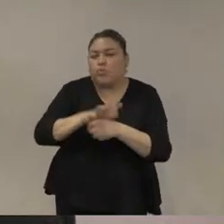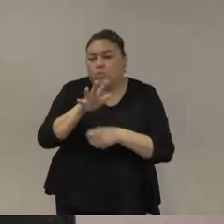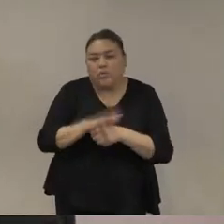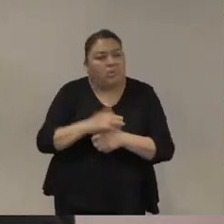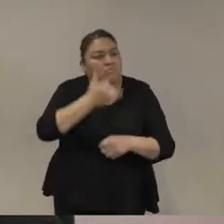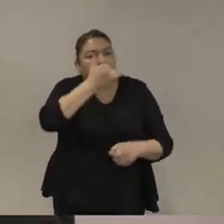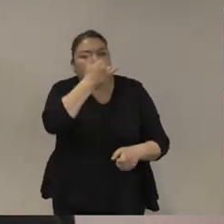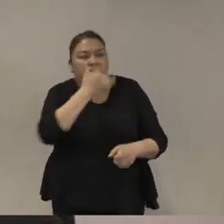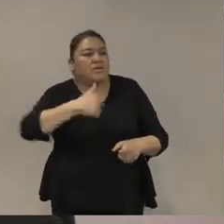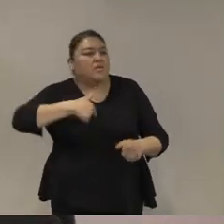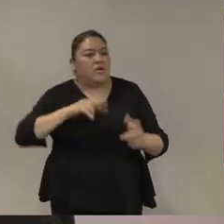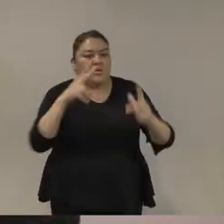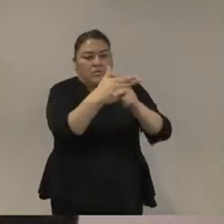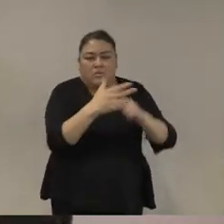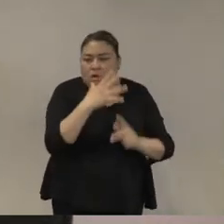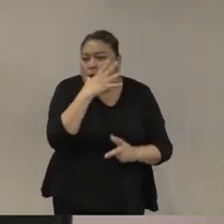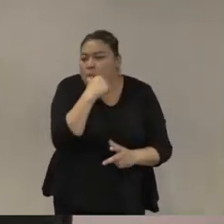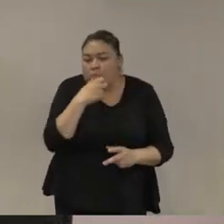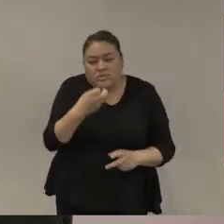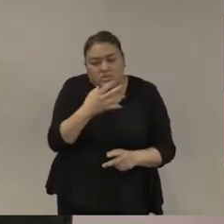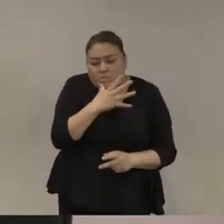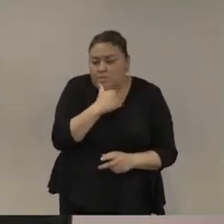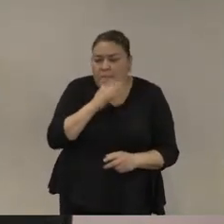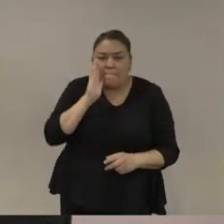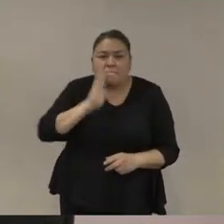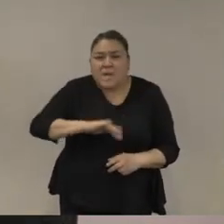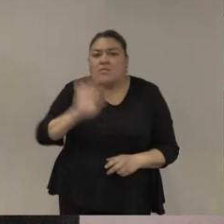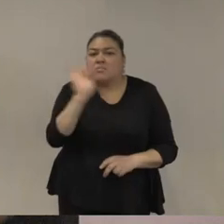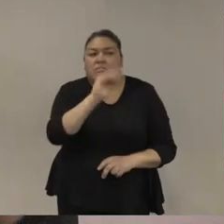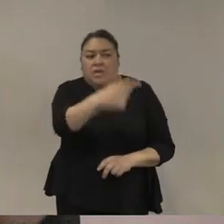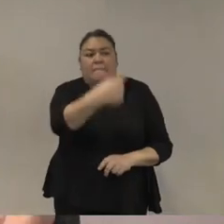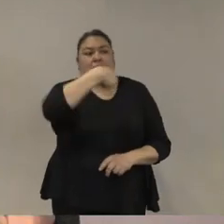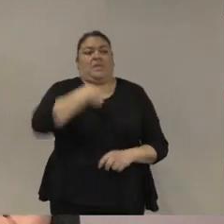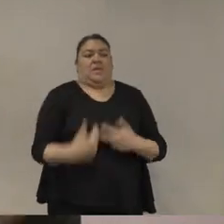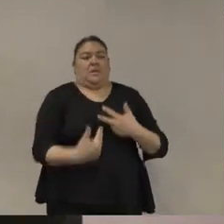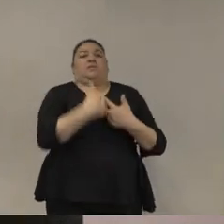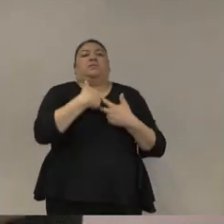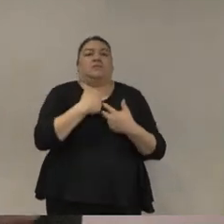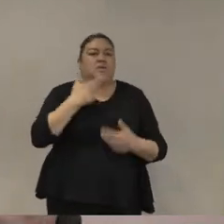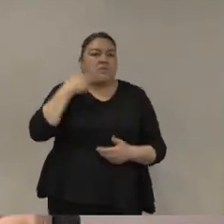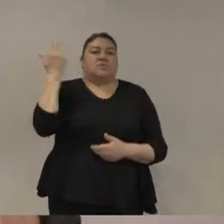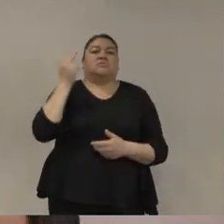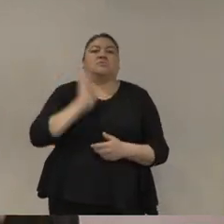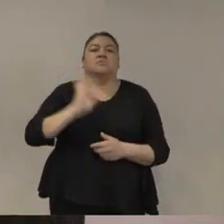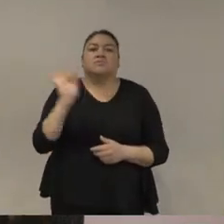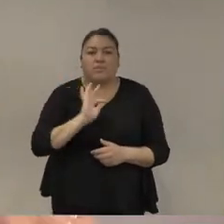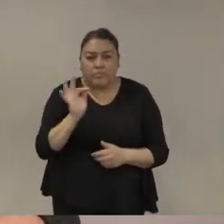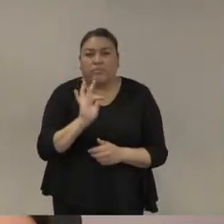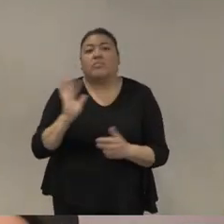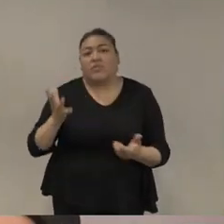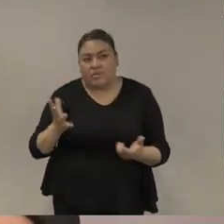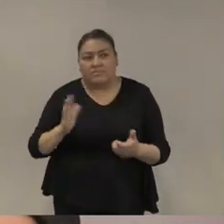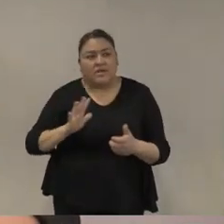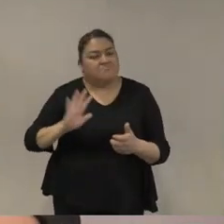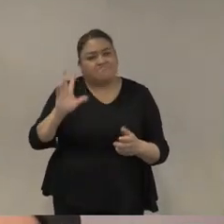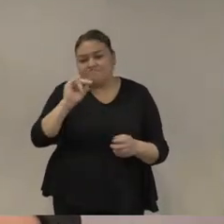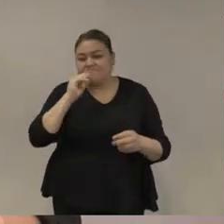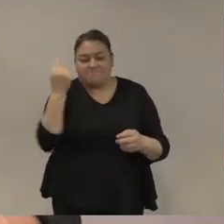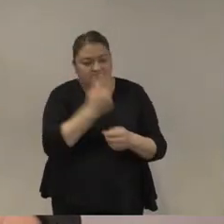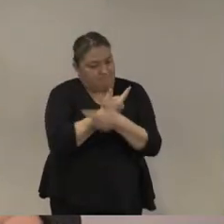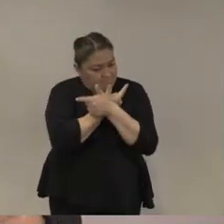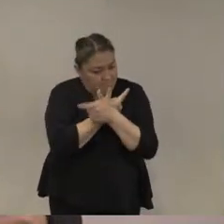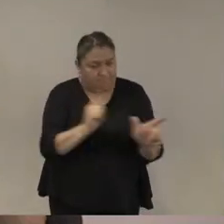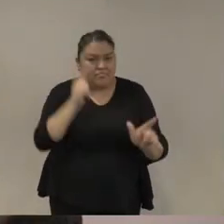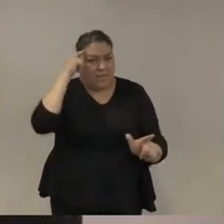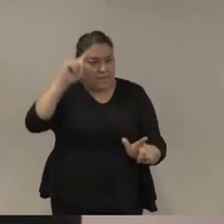como un riesgo a su propia preservación física en un potencial confronto con los criminales